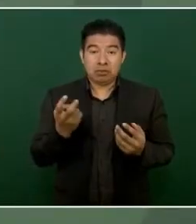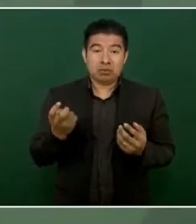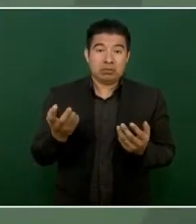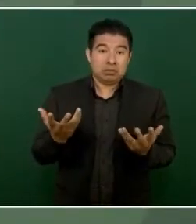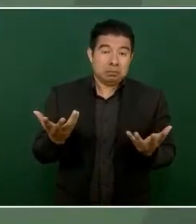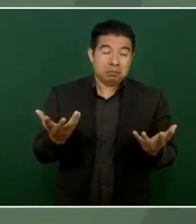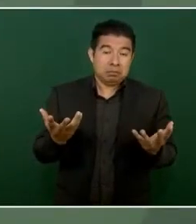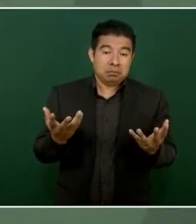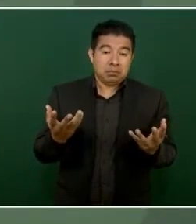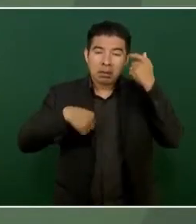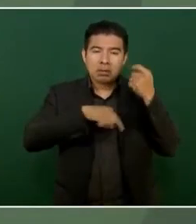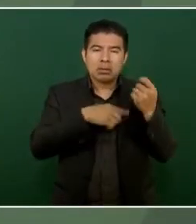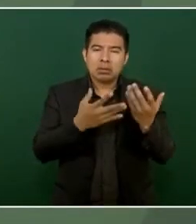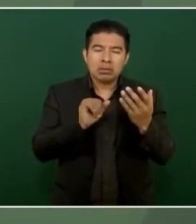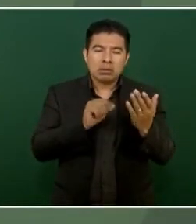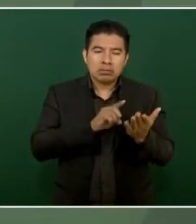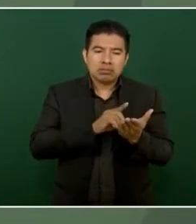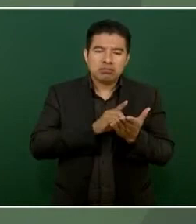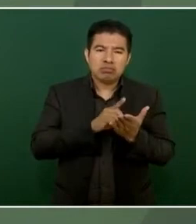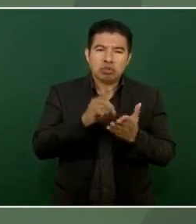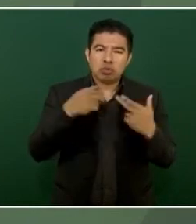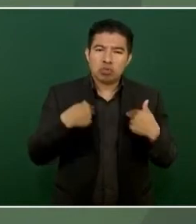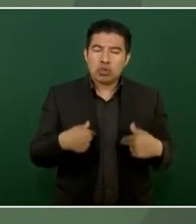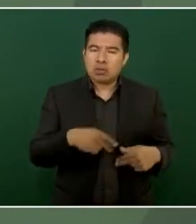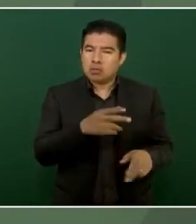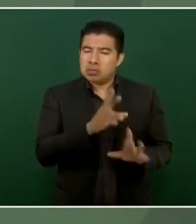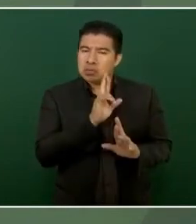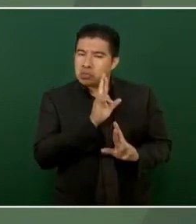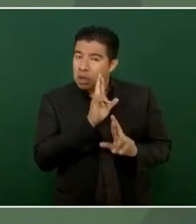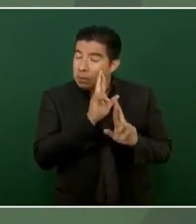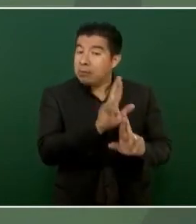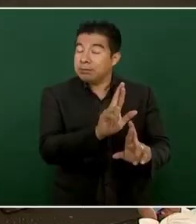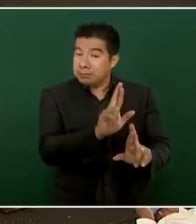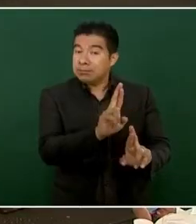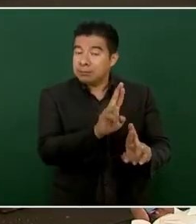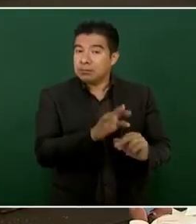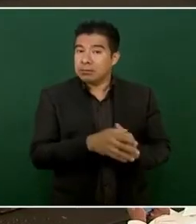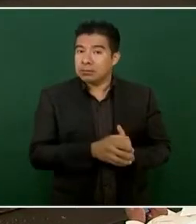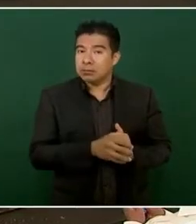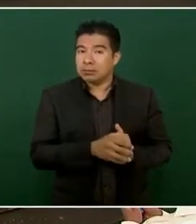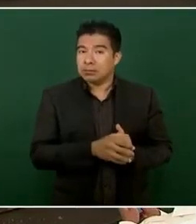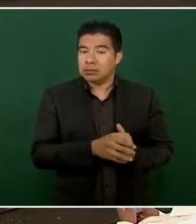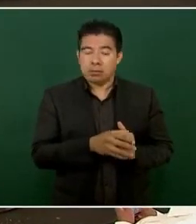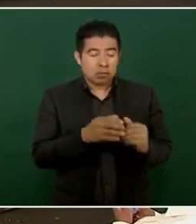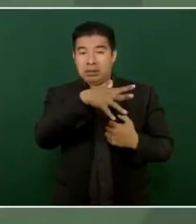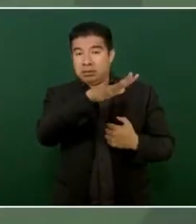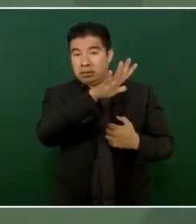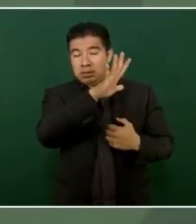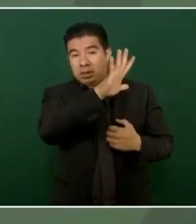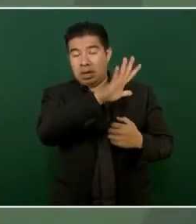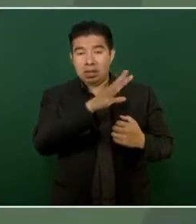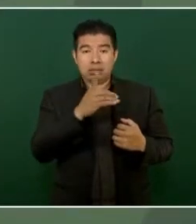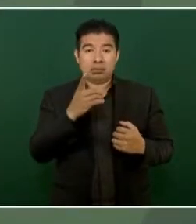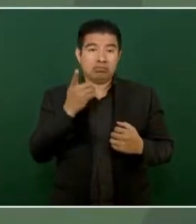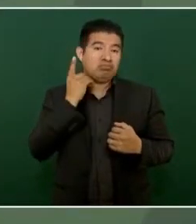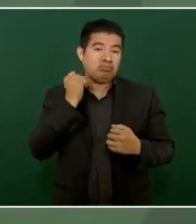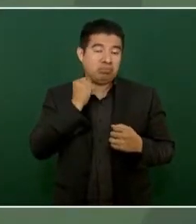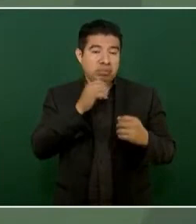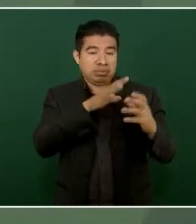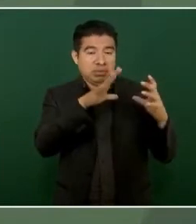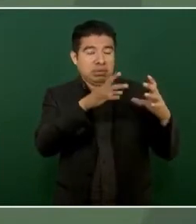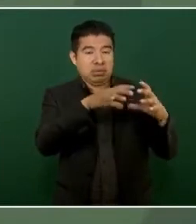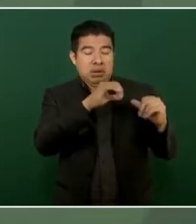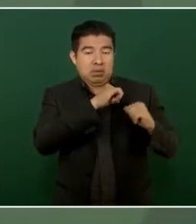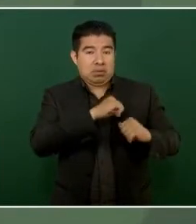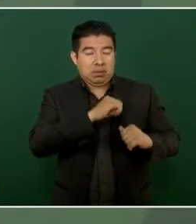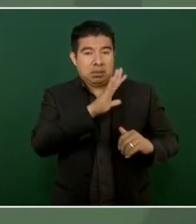hubo un pronunciamiento. Entonces, estos señores legisladores europeos, muy conservadores,